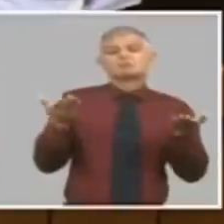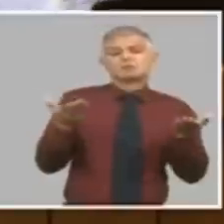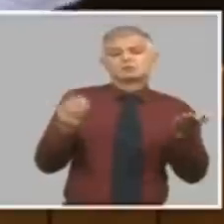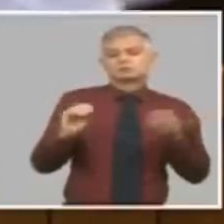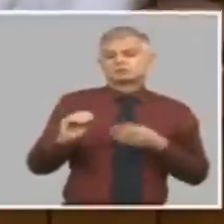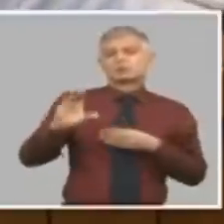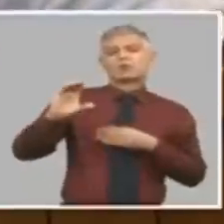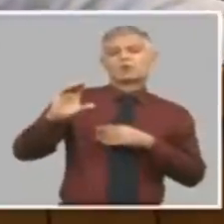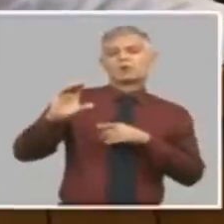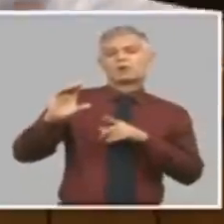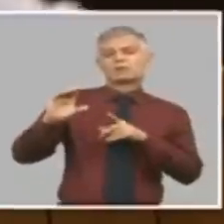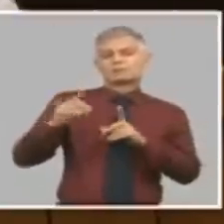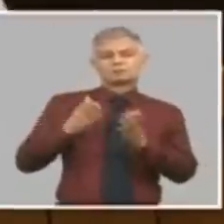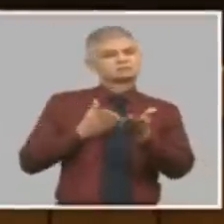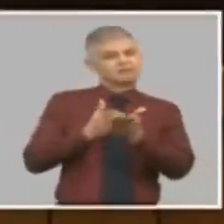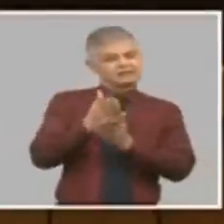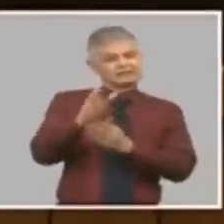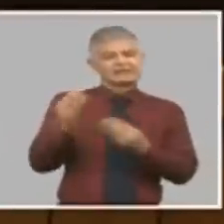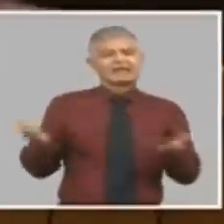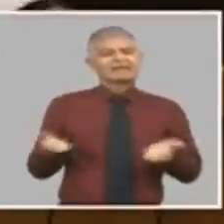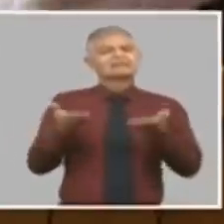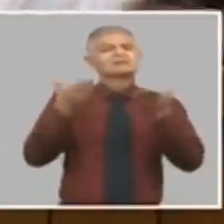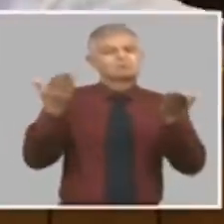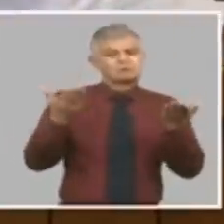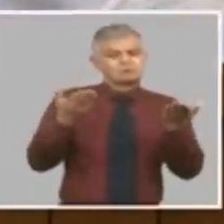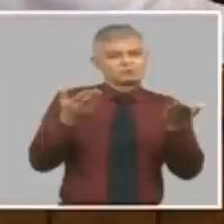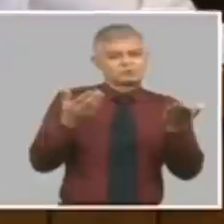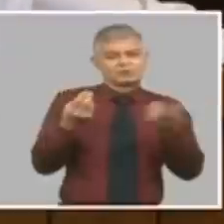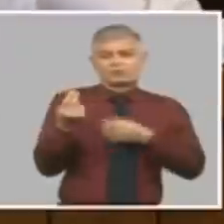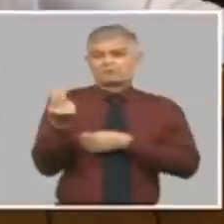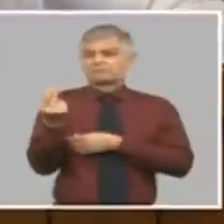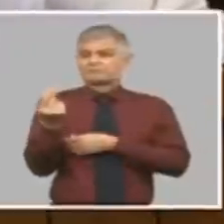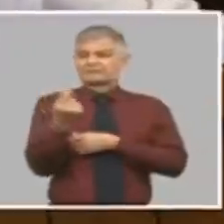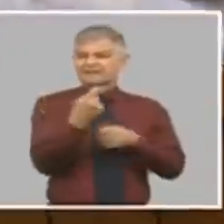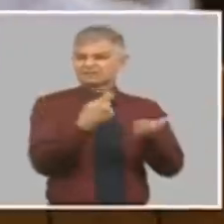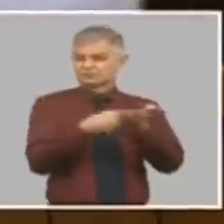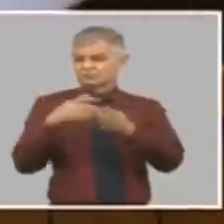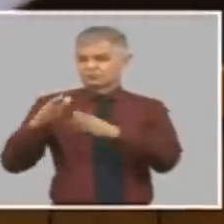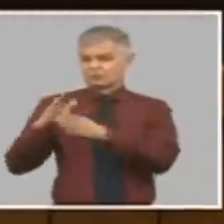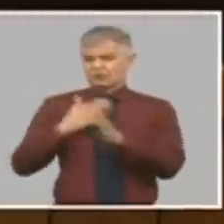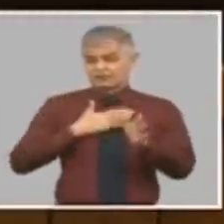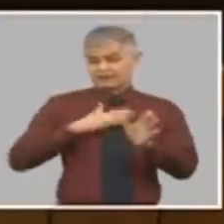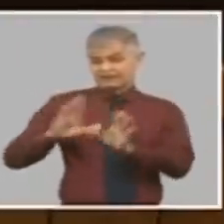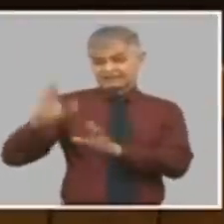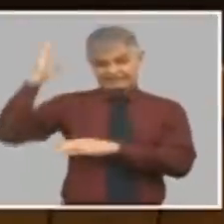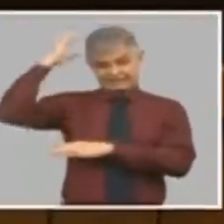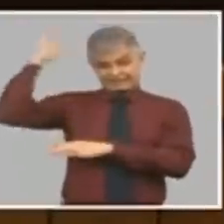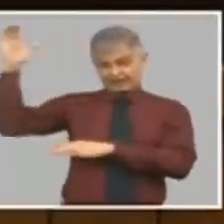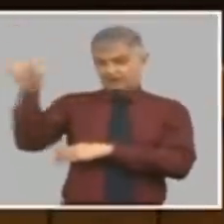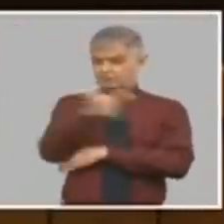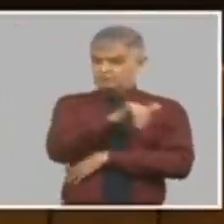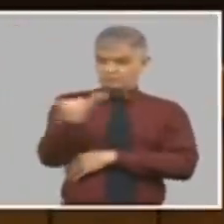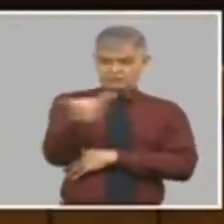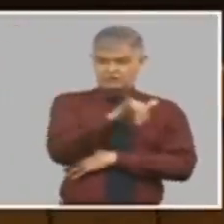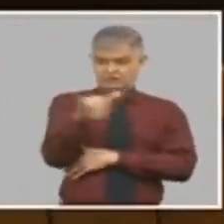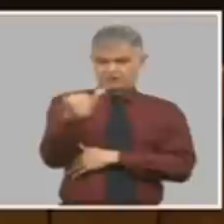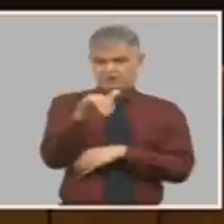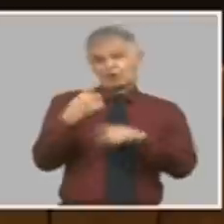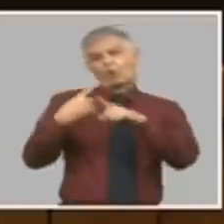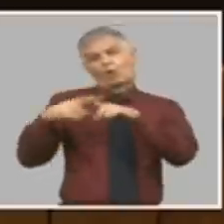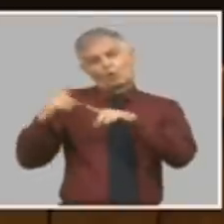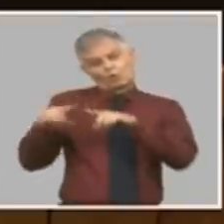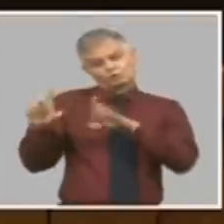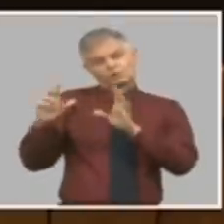se le mantuvo el estímulo y los precios fueron los mismos. Por lo menos los precios del sector estatal, porque los precios estaban subsidiados.